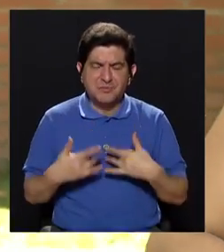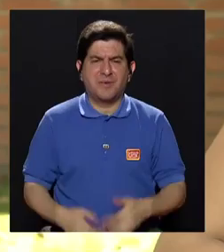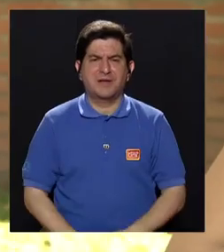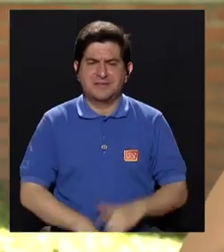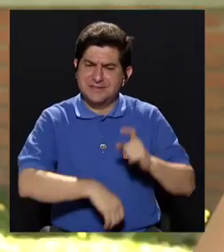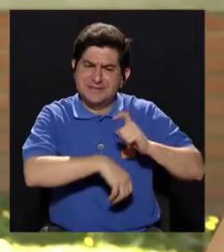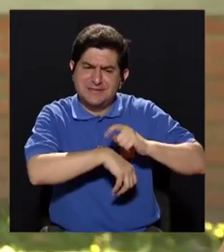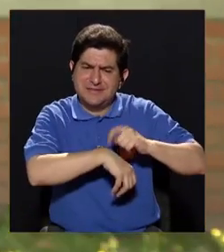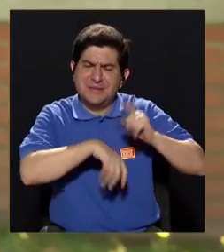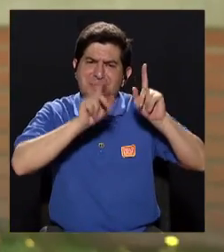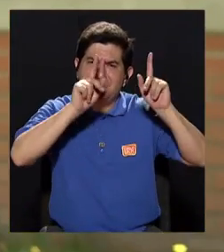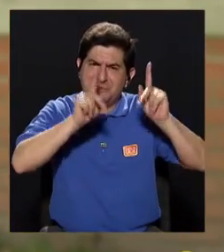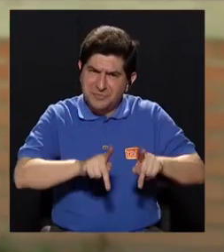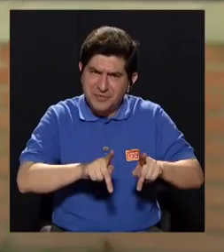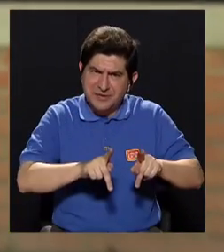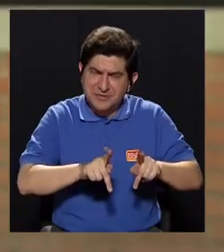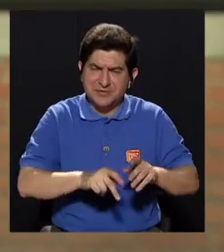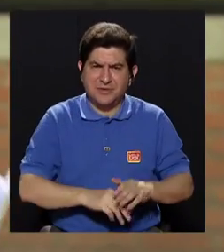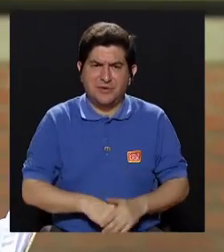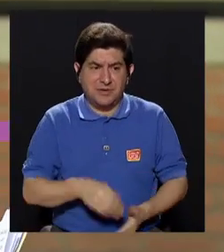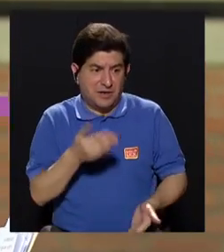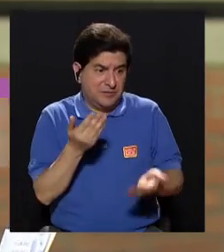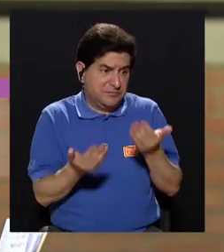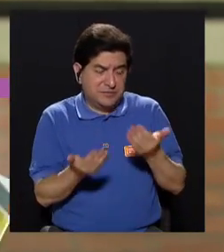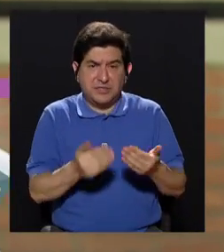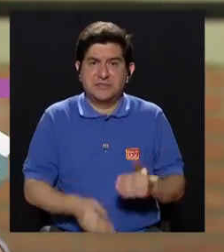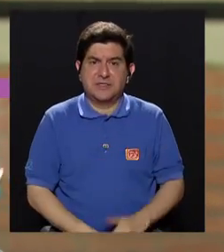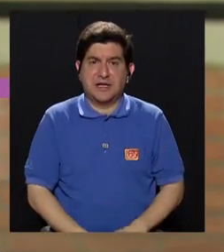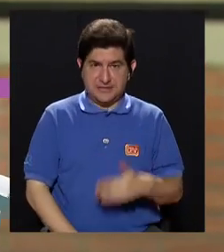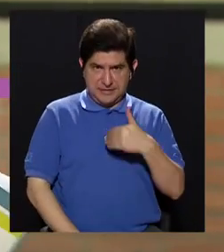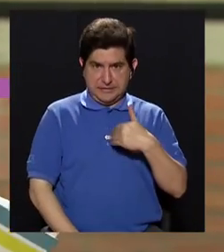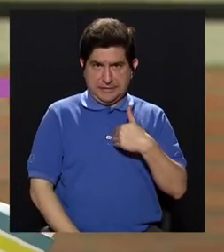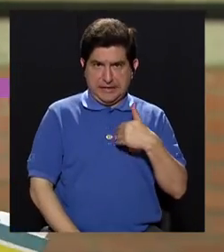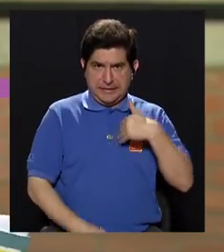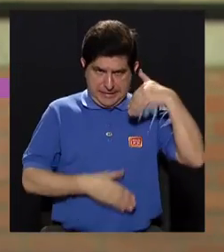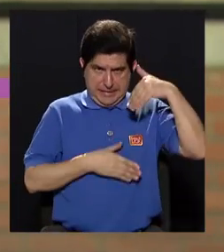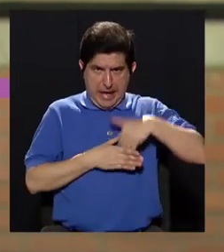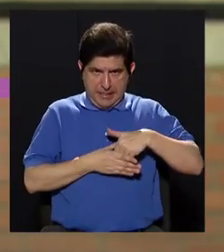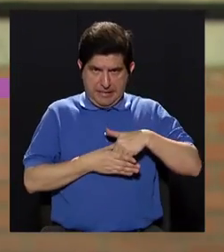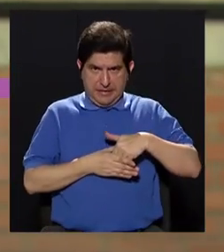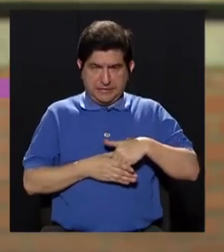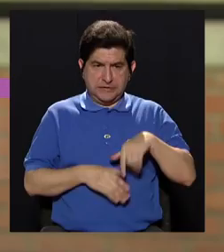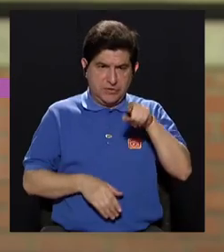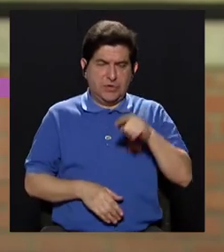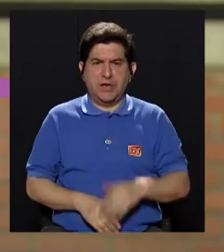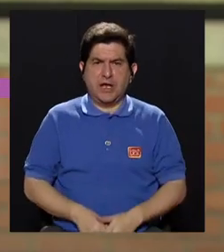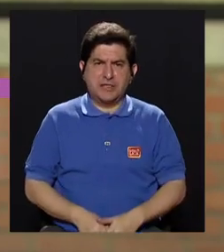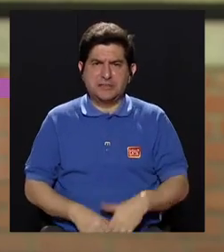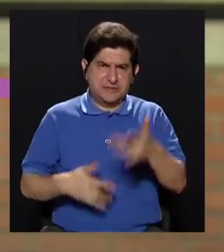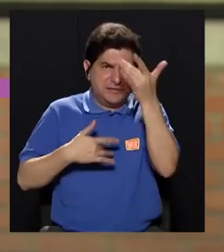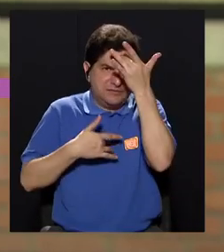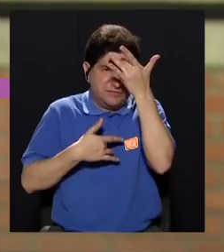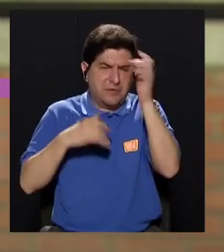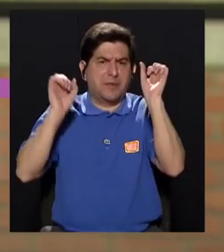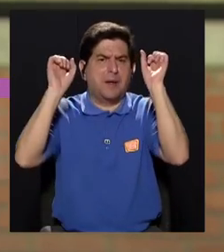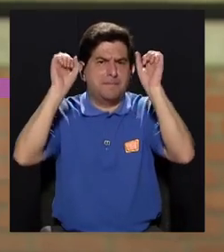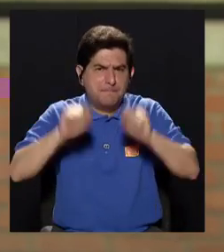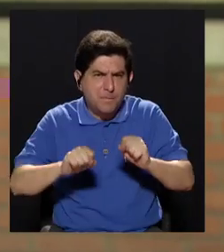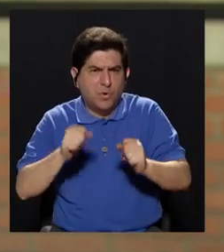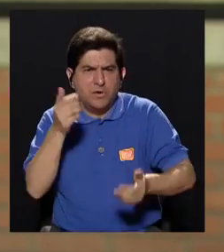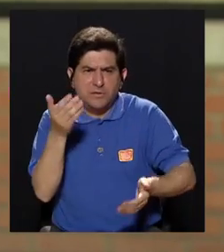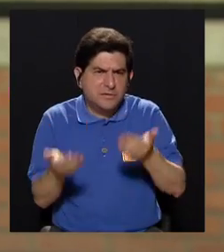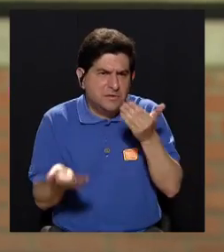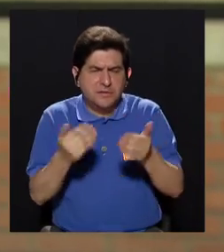¿cuánto es el periodo en que una persona que tiene la enfermedad puede durar